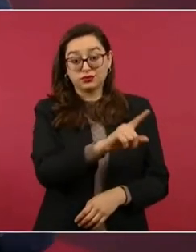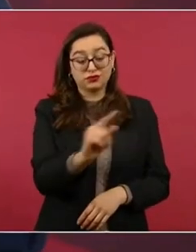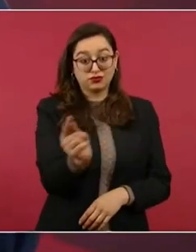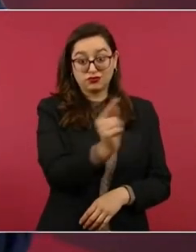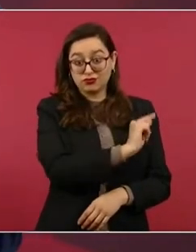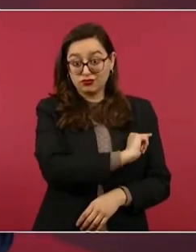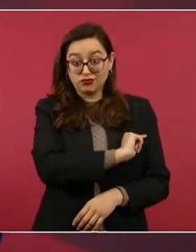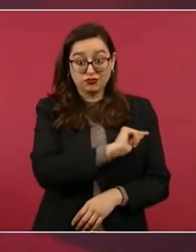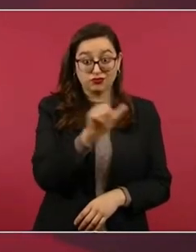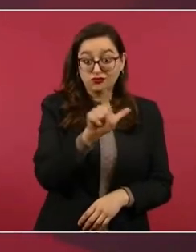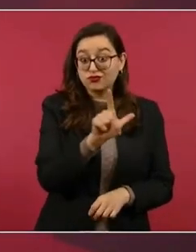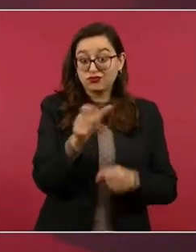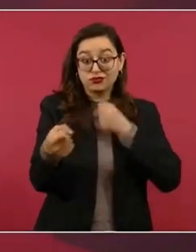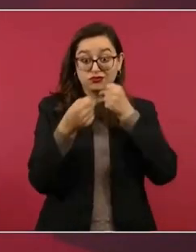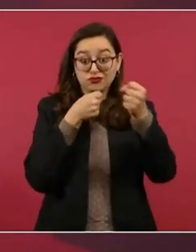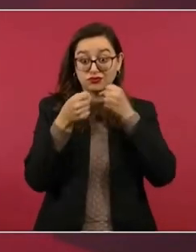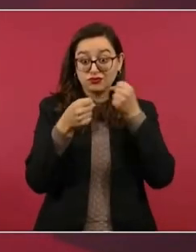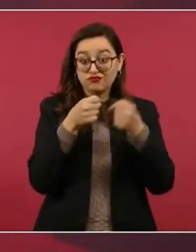brazo a torcer